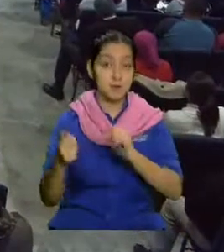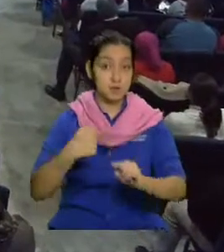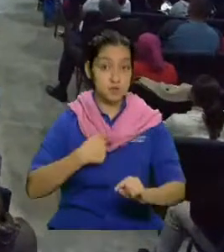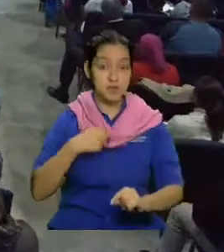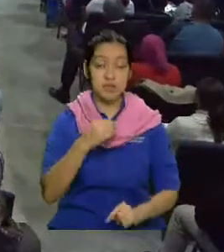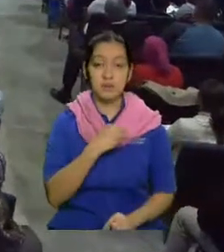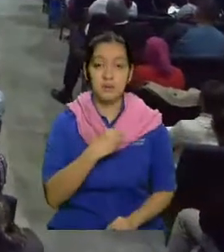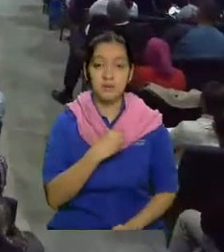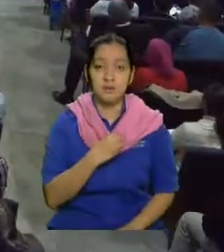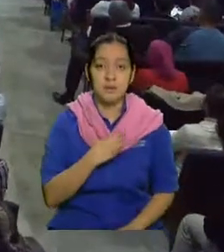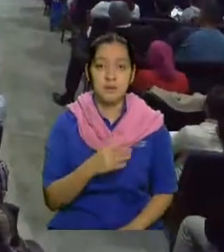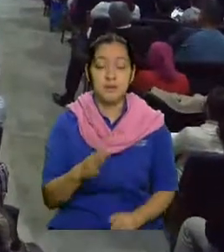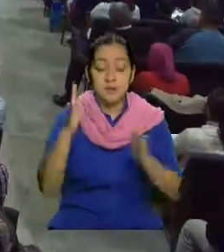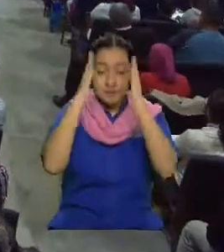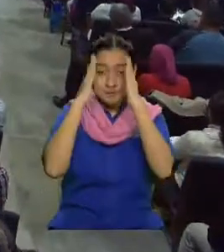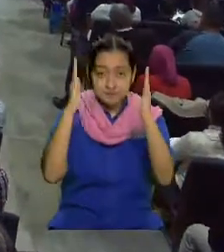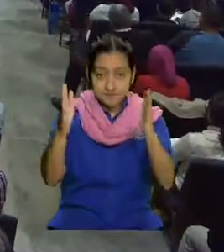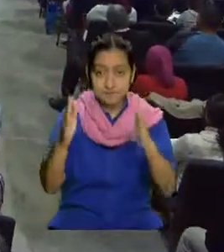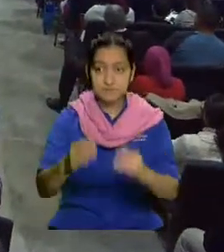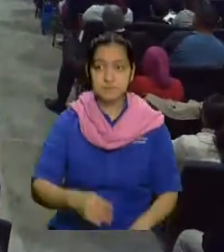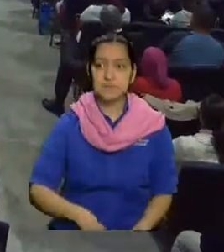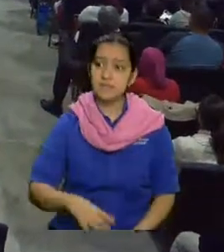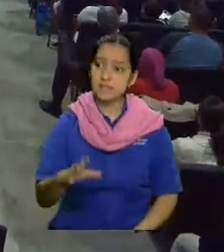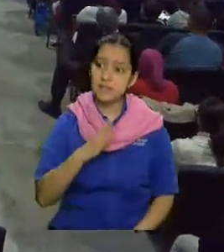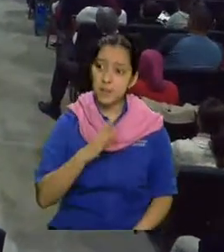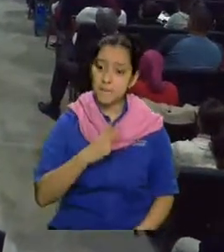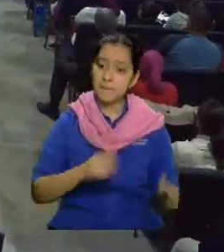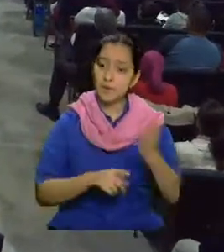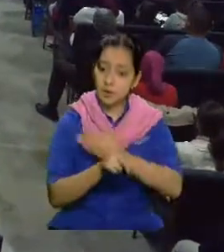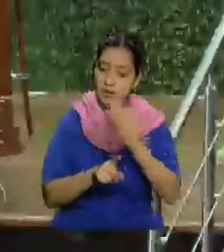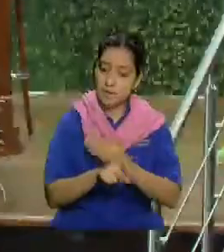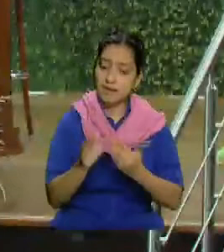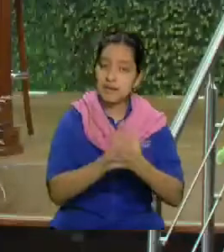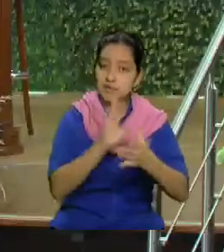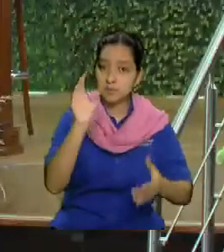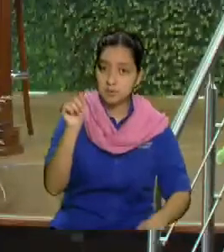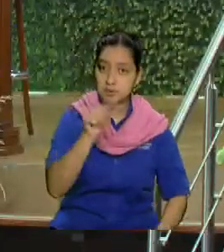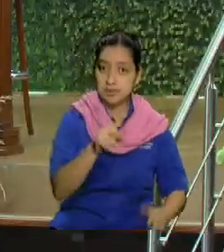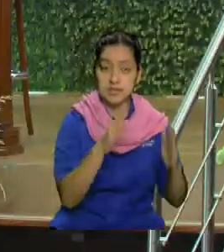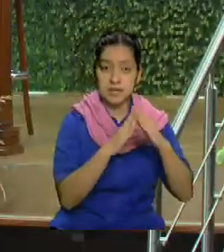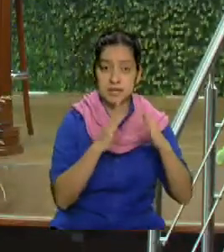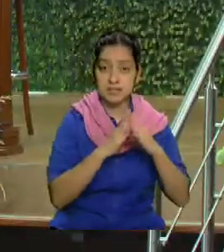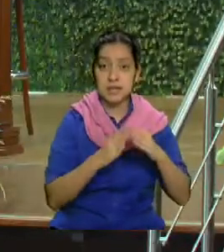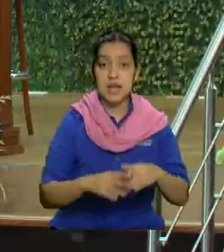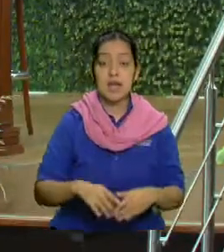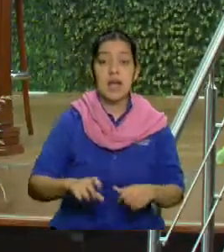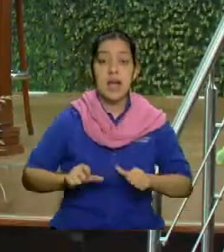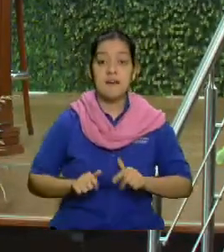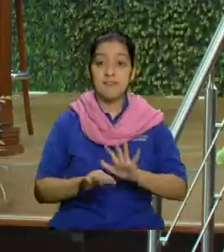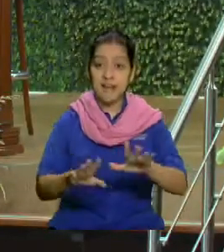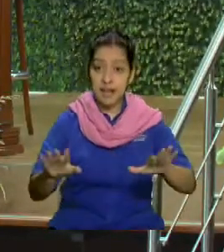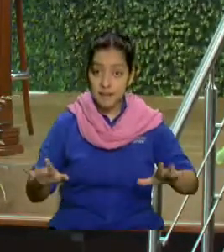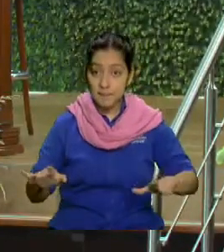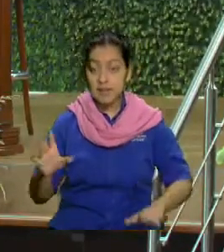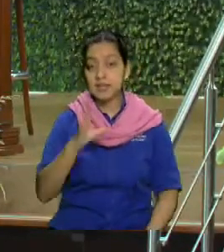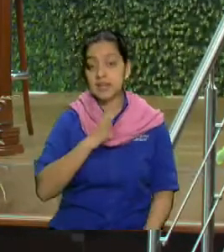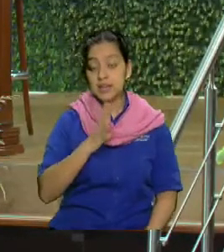había problema en el corazón del marido de esa casa, hermano. Abraham tenía miedo y estaba